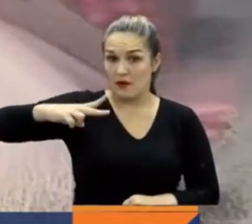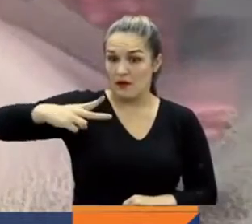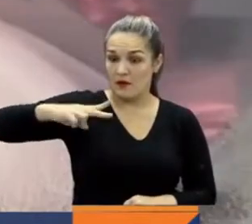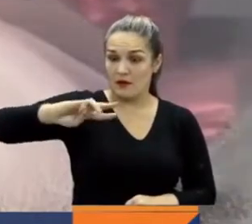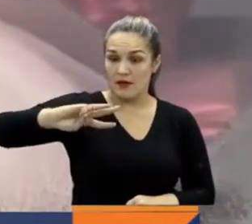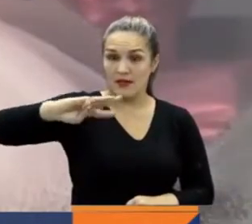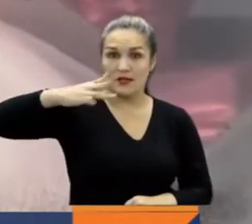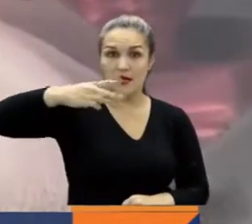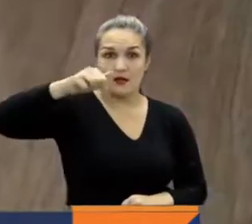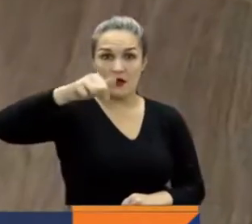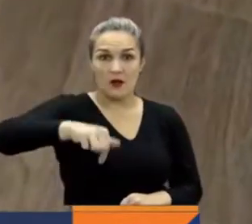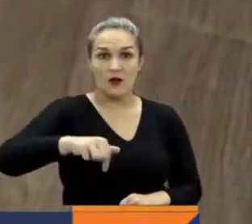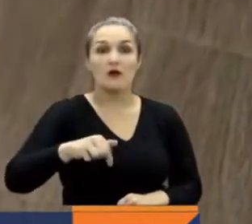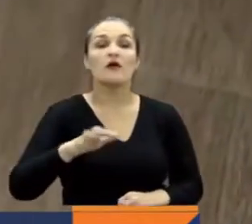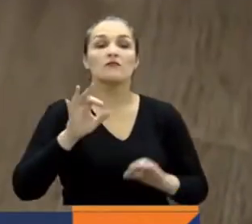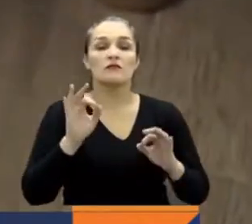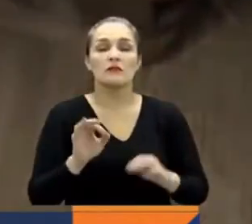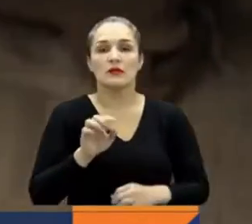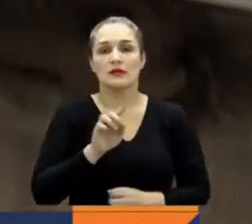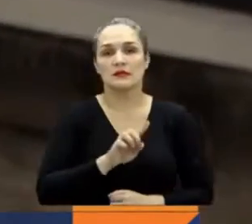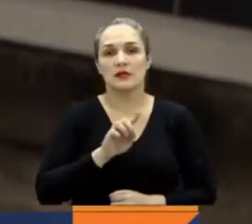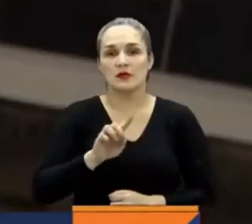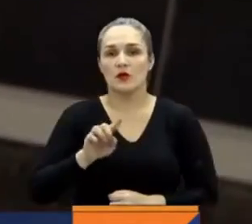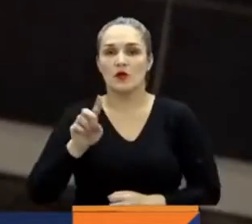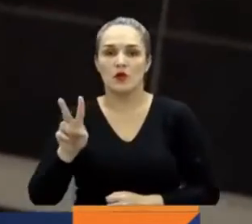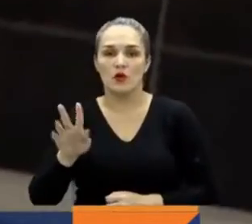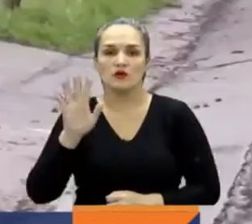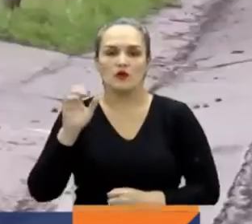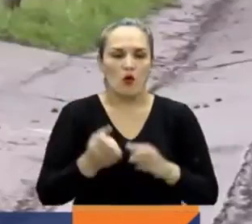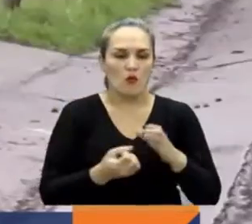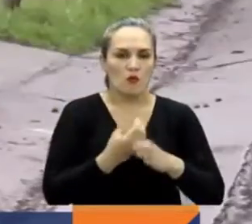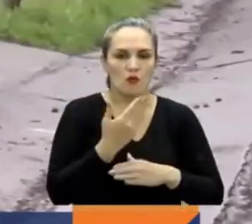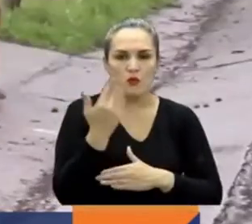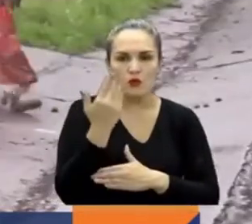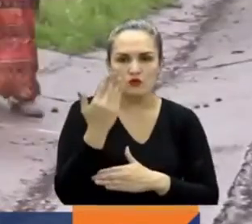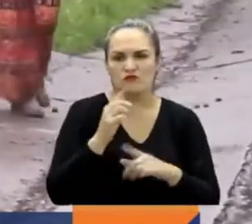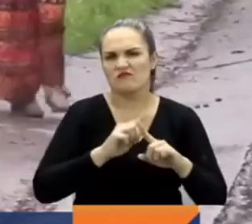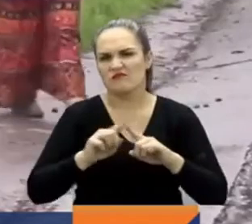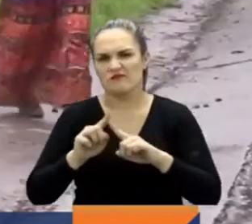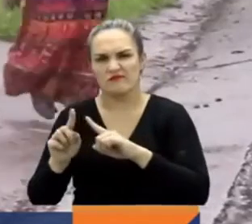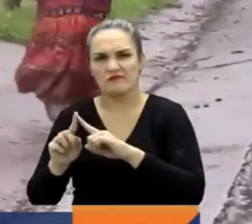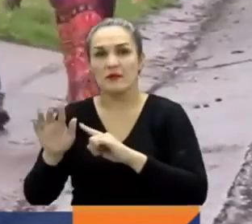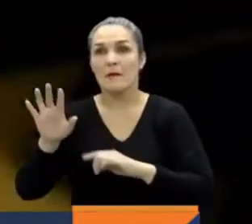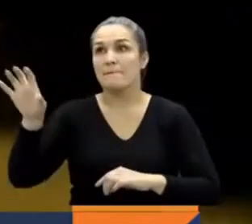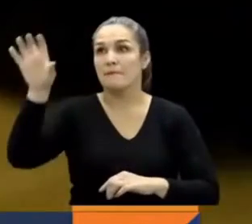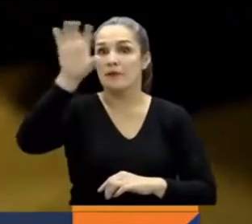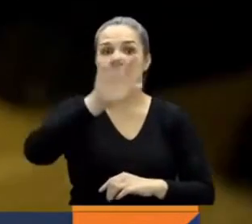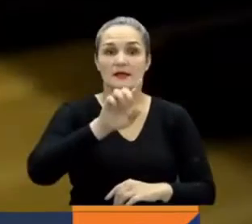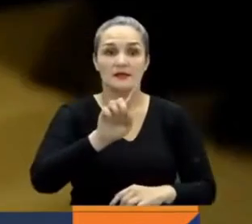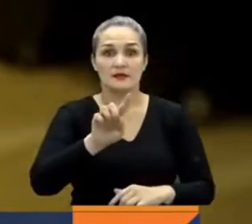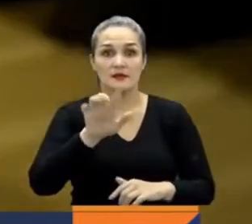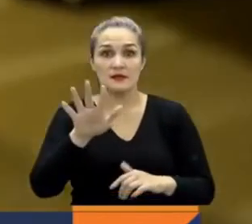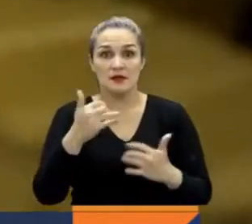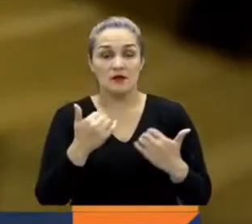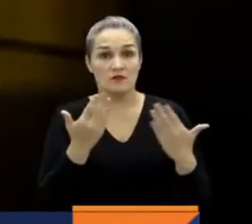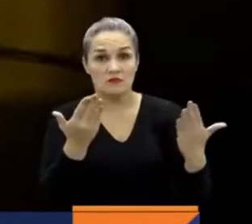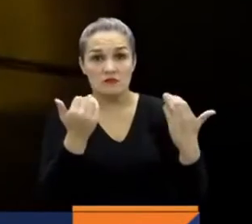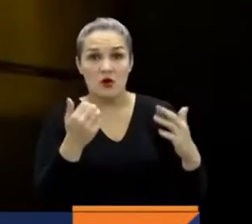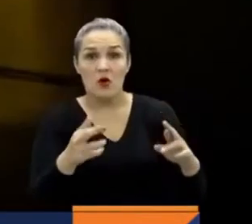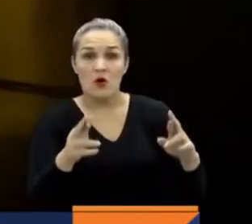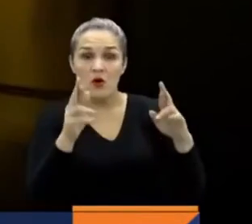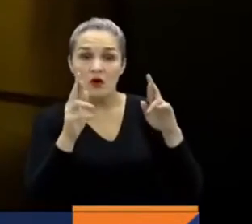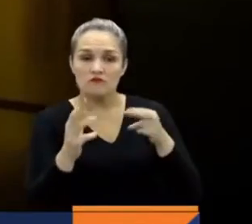a 112 producciones audiovisuales de 15 países, amplía su cobertura. Los organizadores esperan